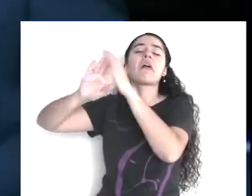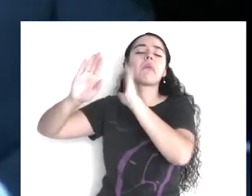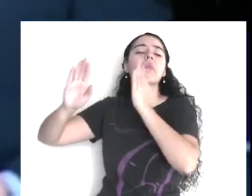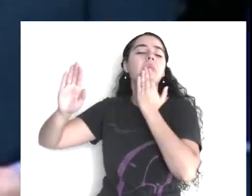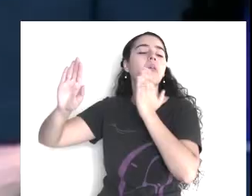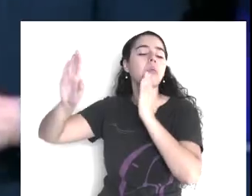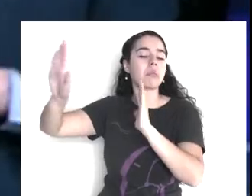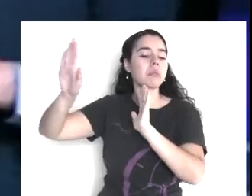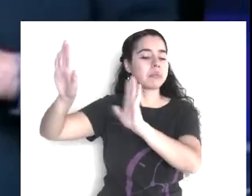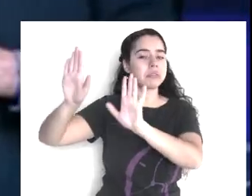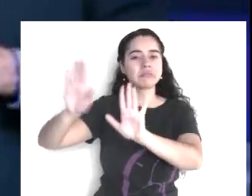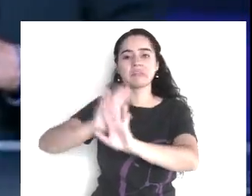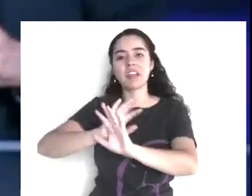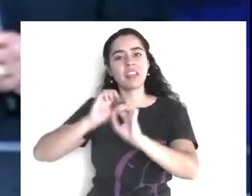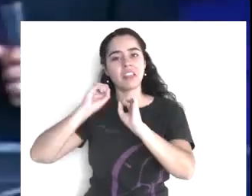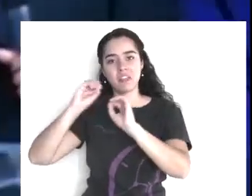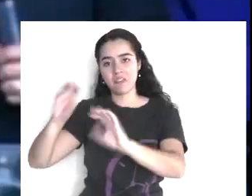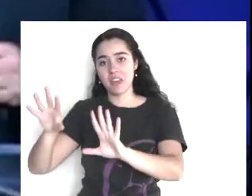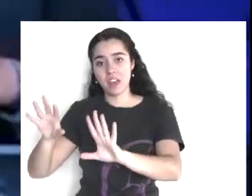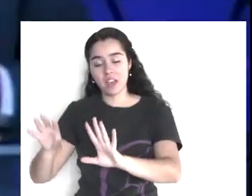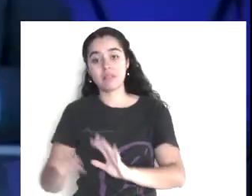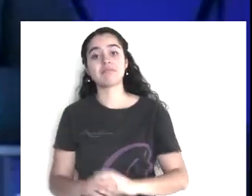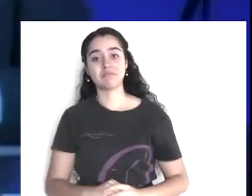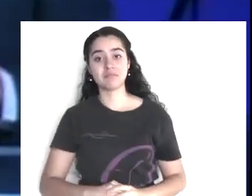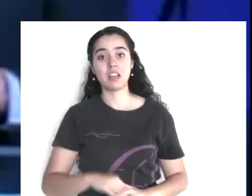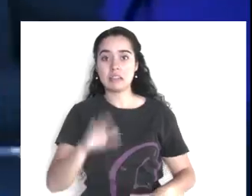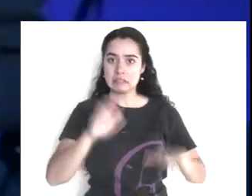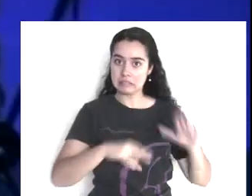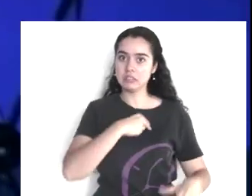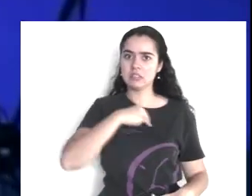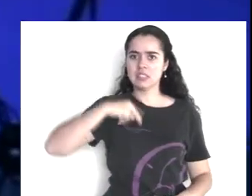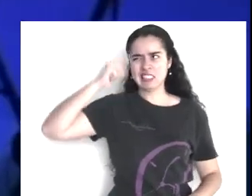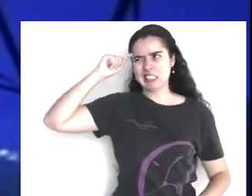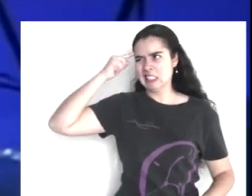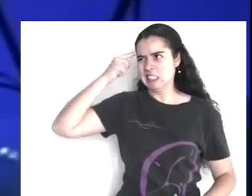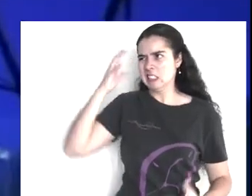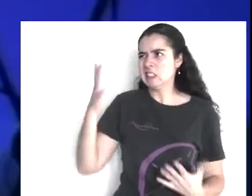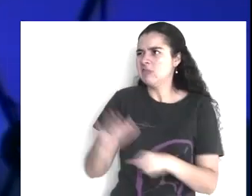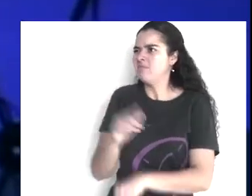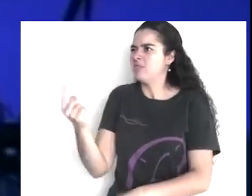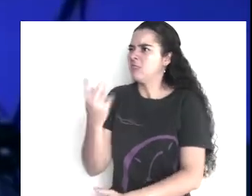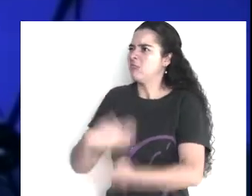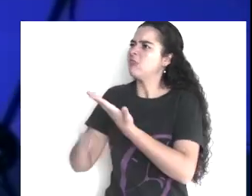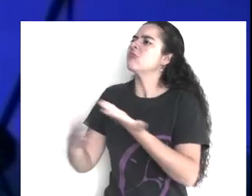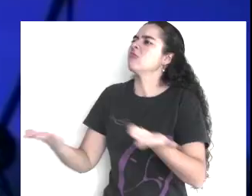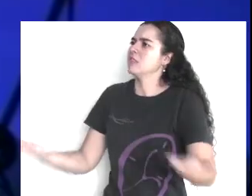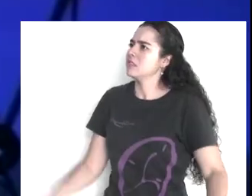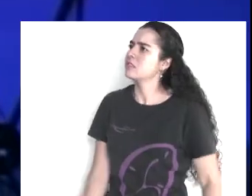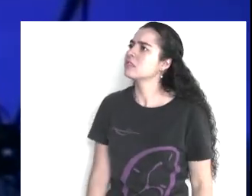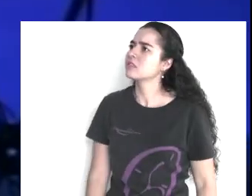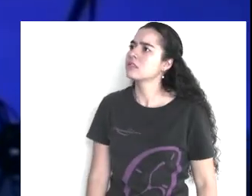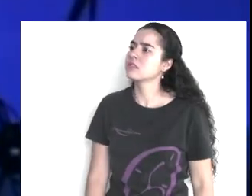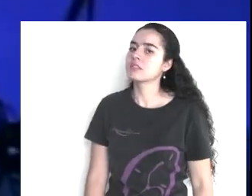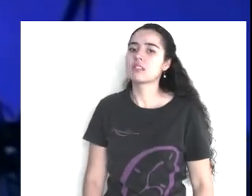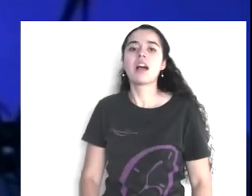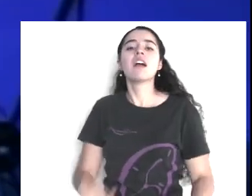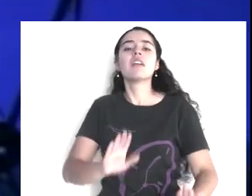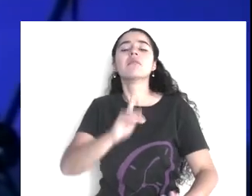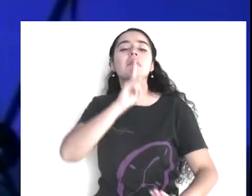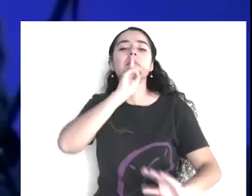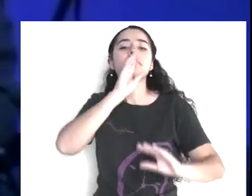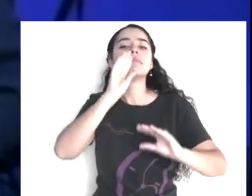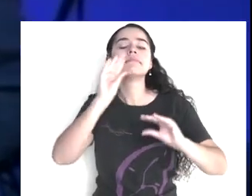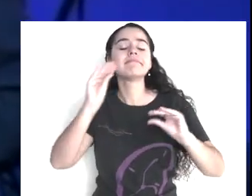orgullo, se te levanta, y si es algo malo, el enojo, no sale, y seguimos, en el